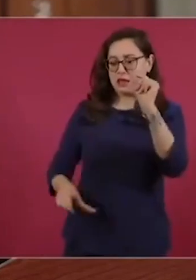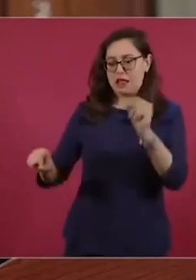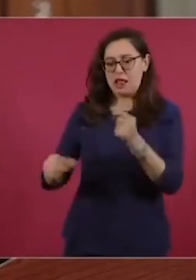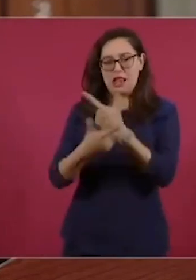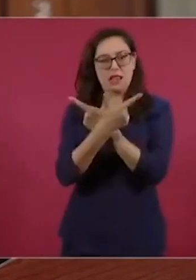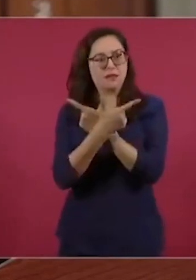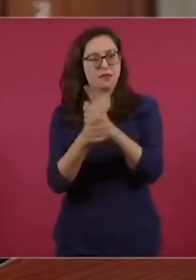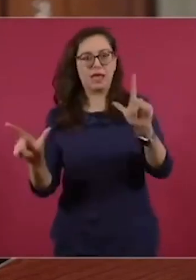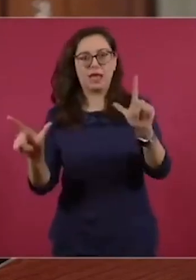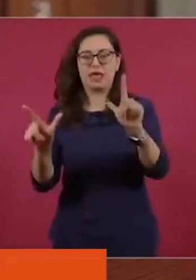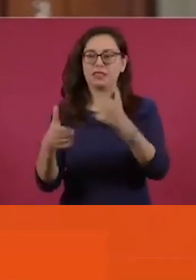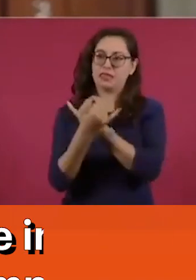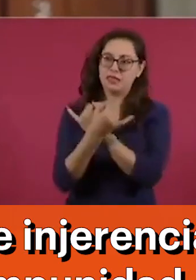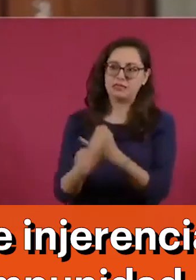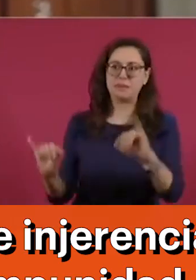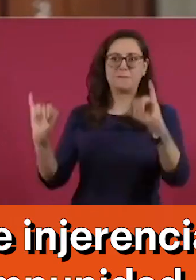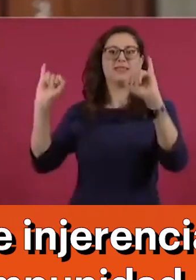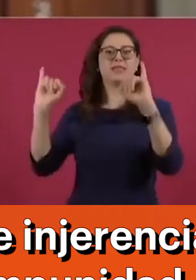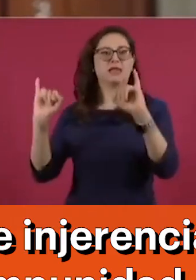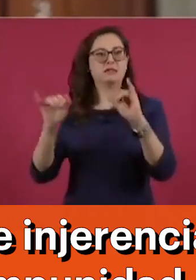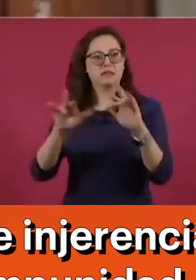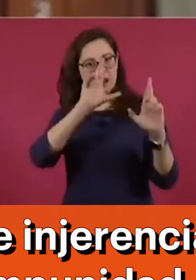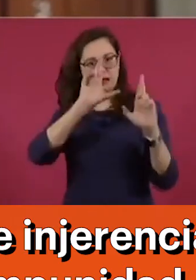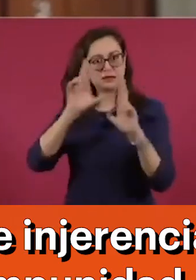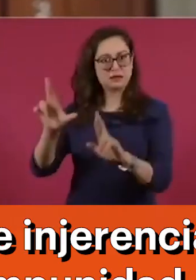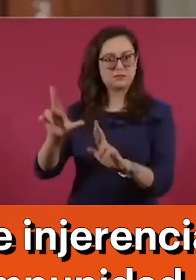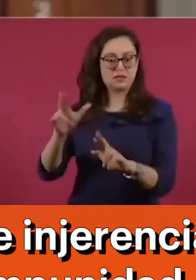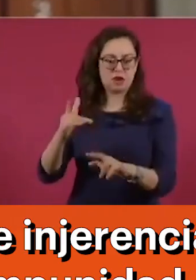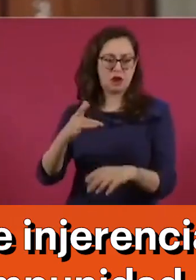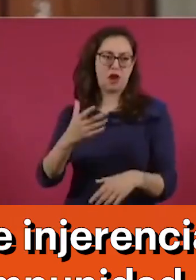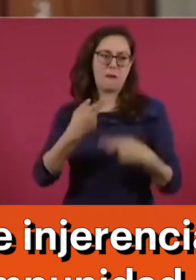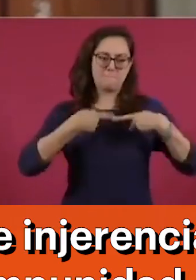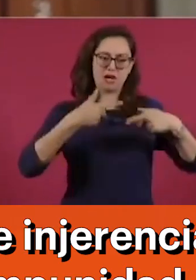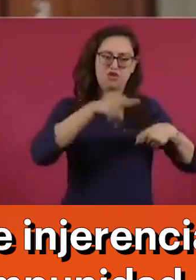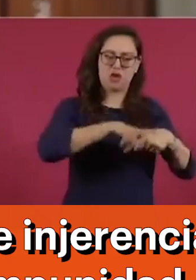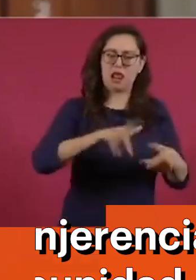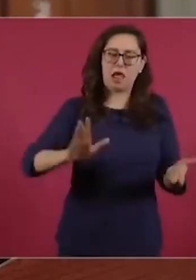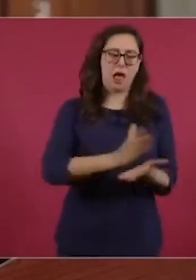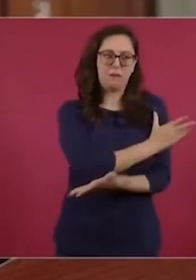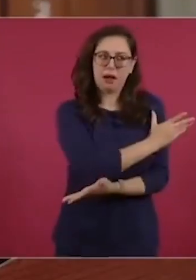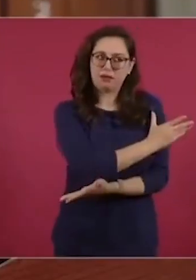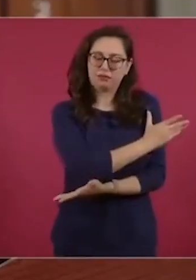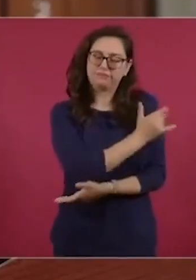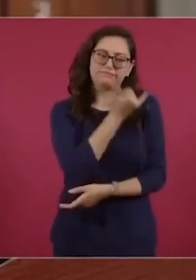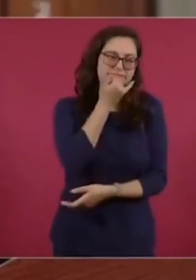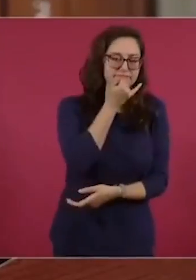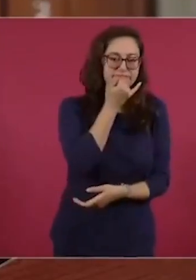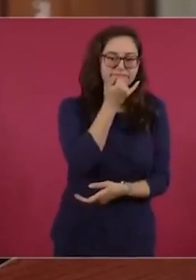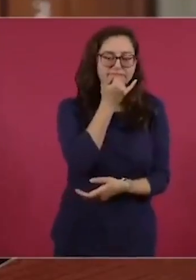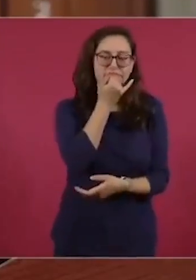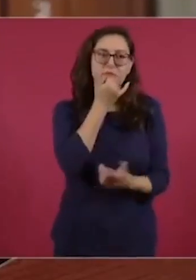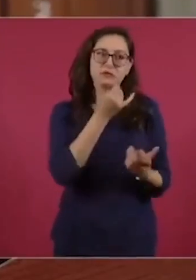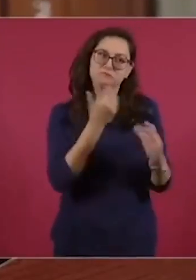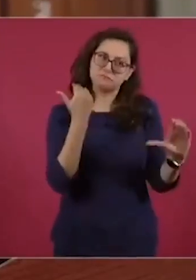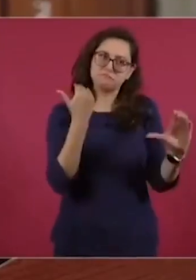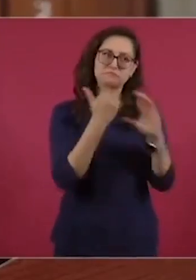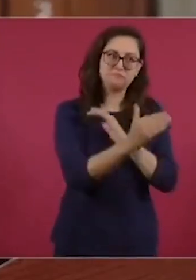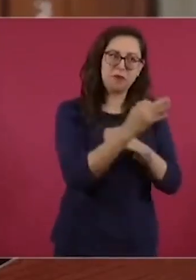pueblos, van más allá de los sentimientos personales. Le abrazo.